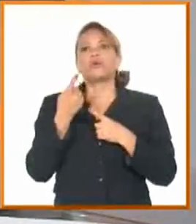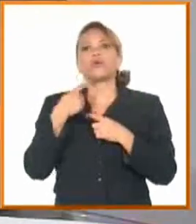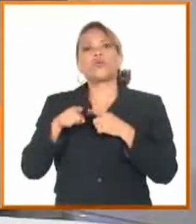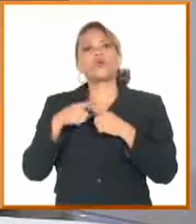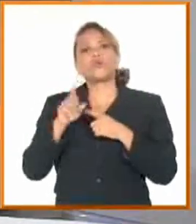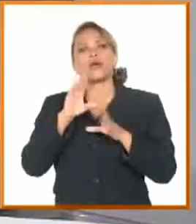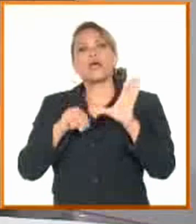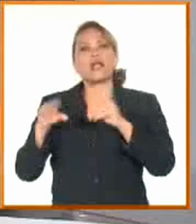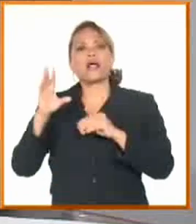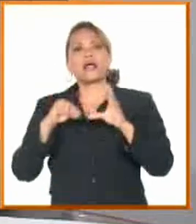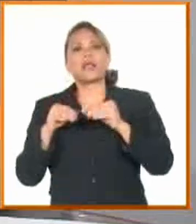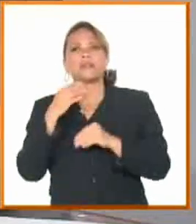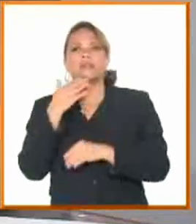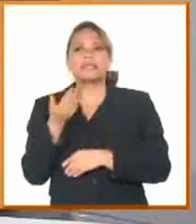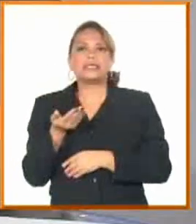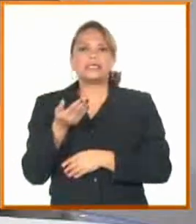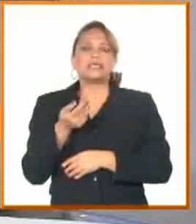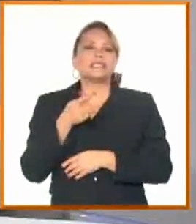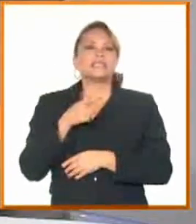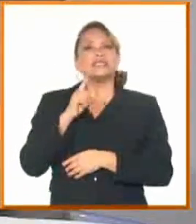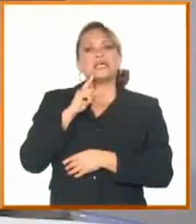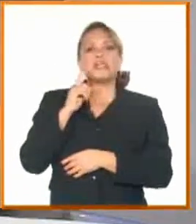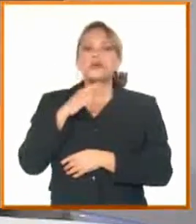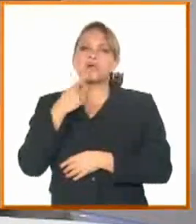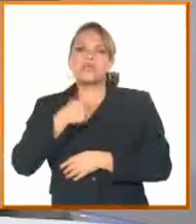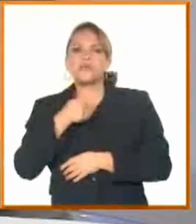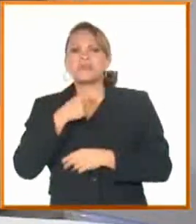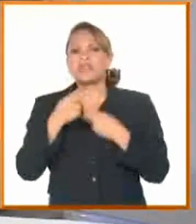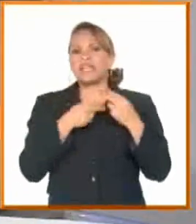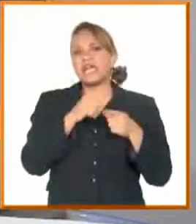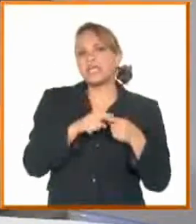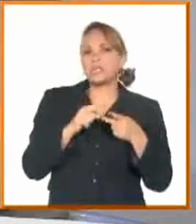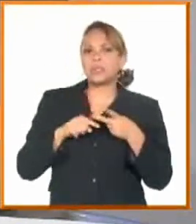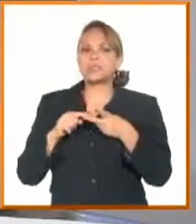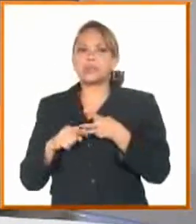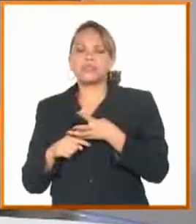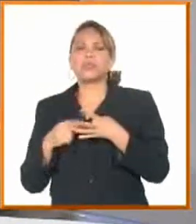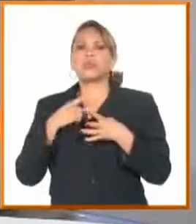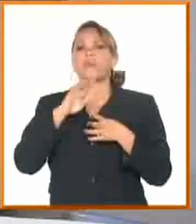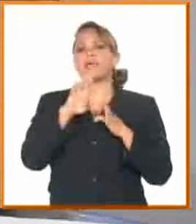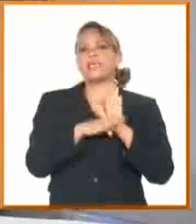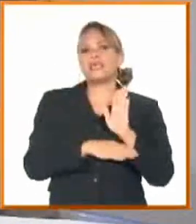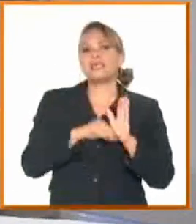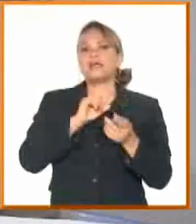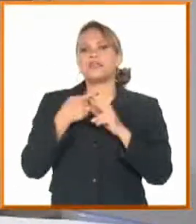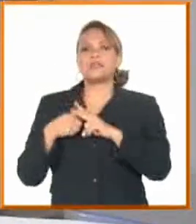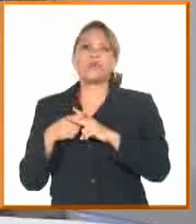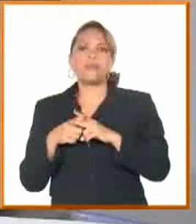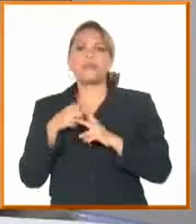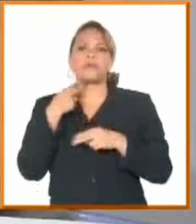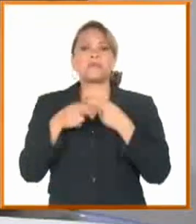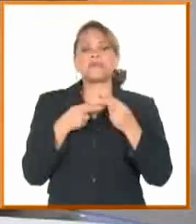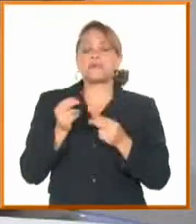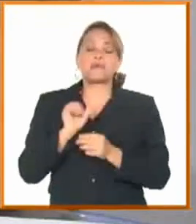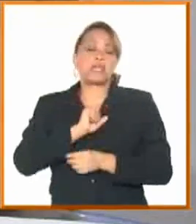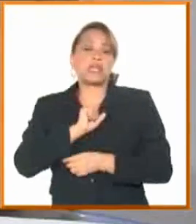al oído de las personas, y suenan bien, aquí lo que hay que hacer es esto, esto y aquello, con tres o cuatro medidas se resuelve todo, pero bueno, no lo quieren hacer,